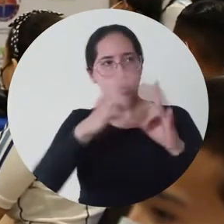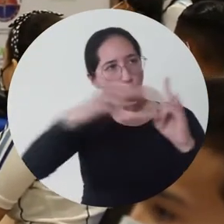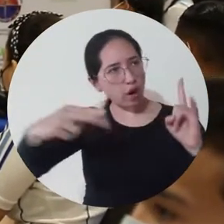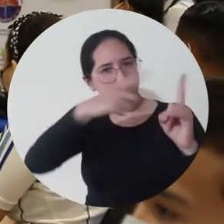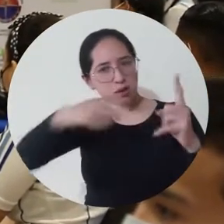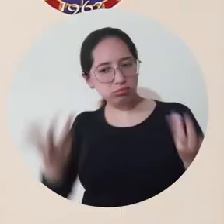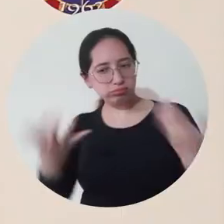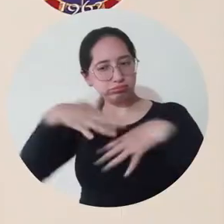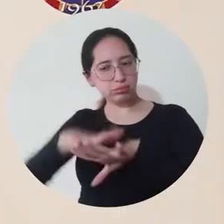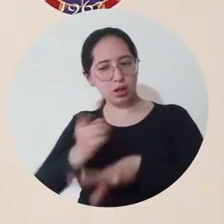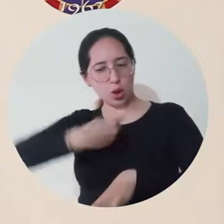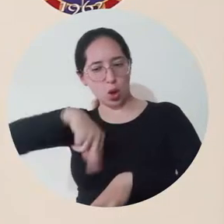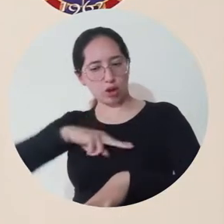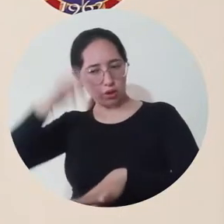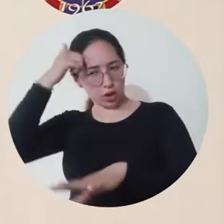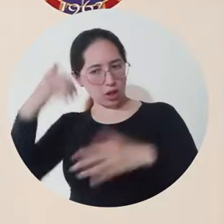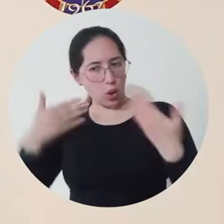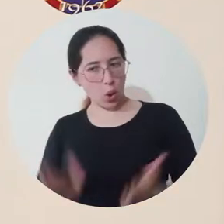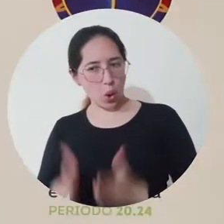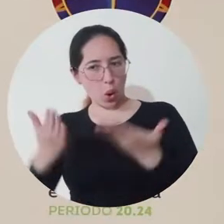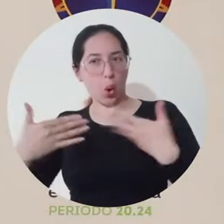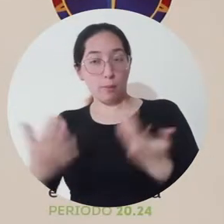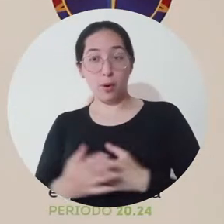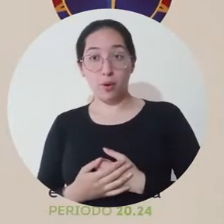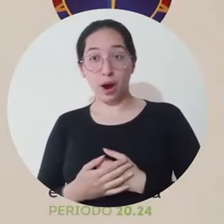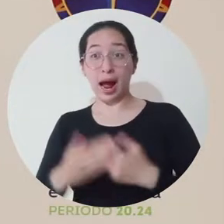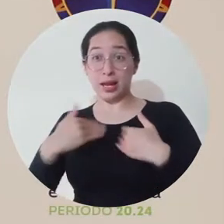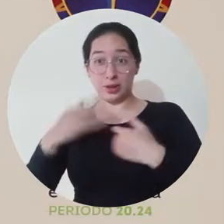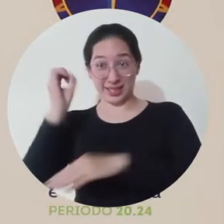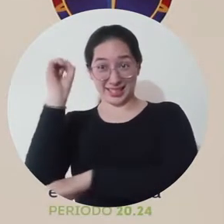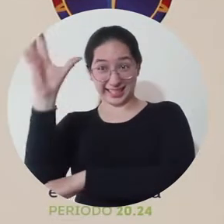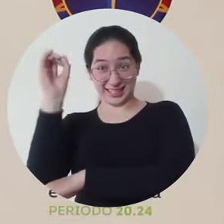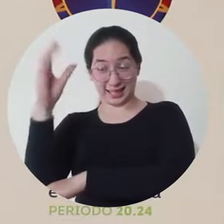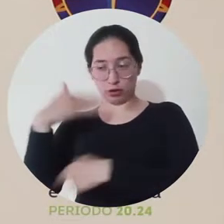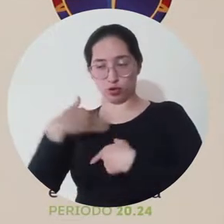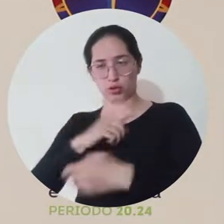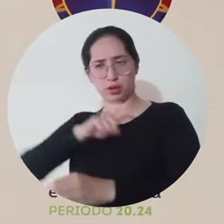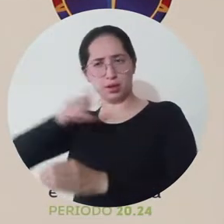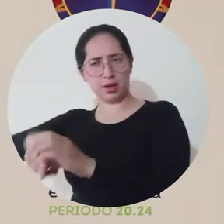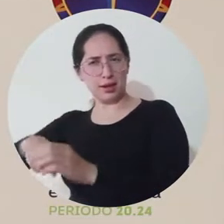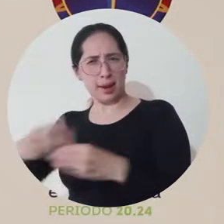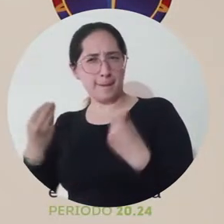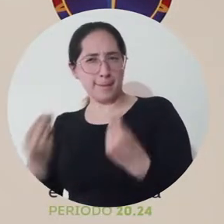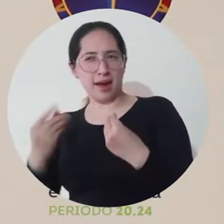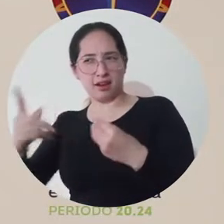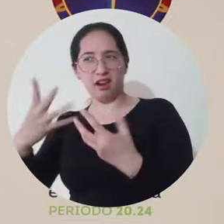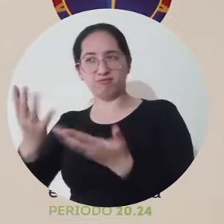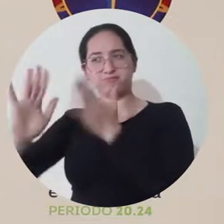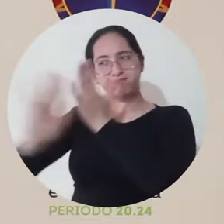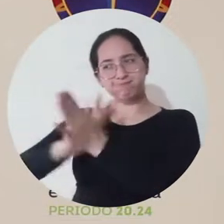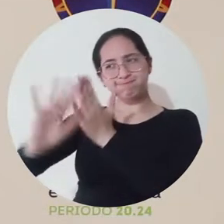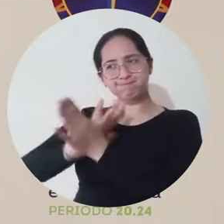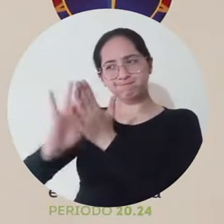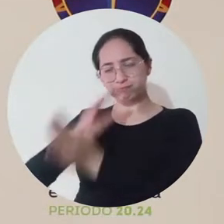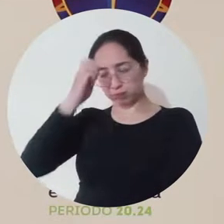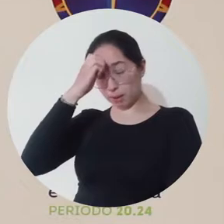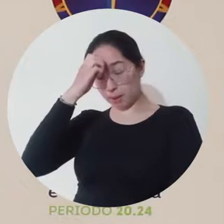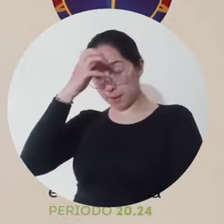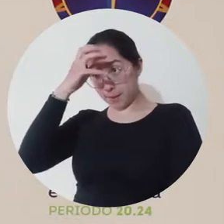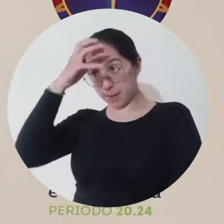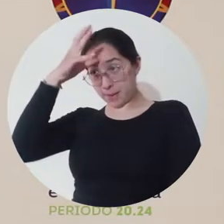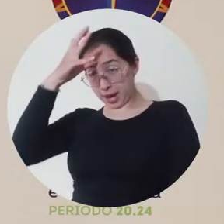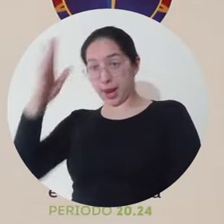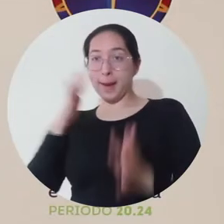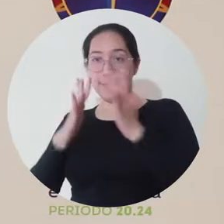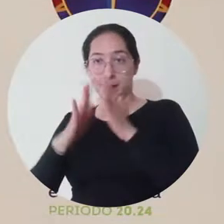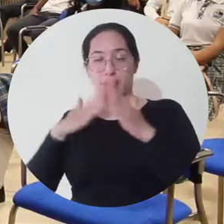muy importante y también para nosotros como docentes. Me escribí en el seminario con el objetivo de adquirir más conocimientos